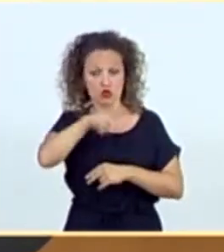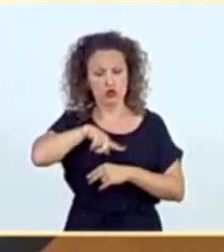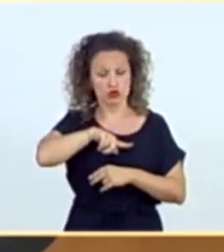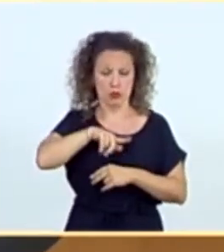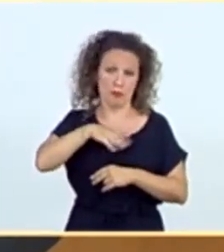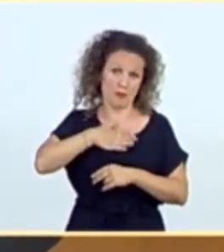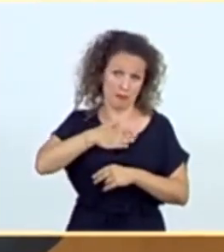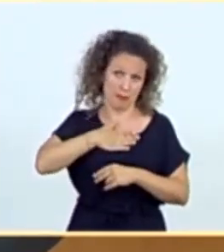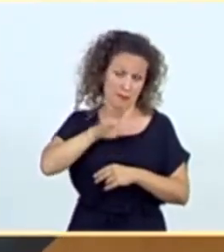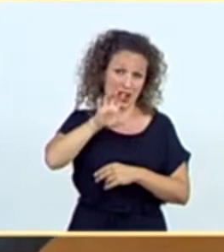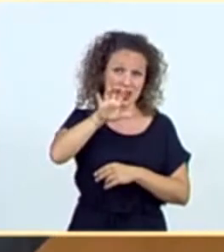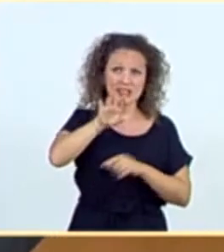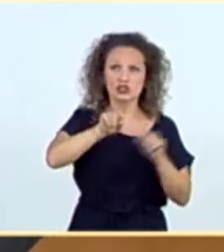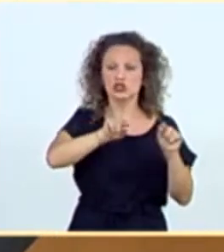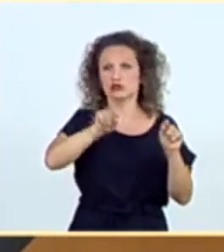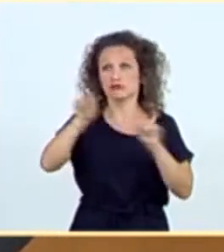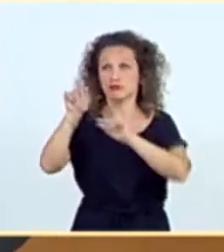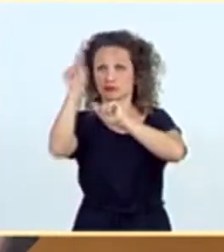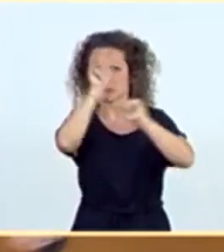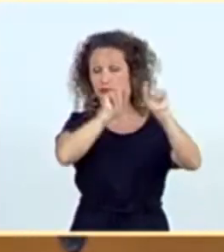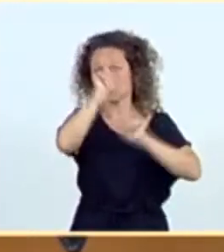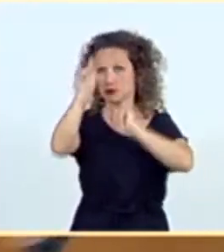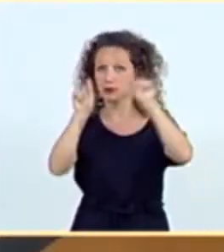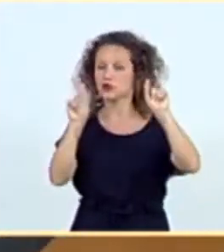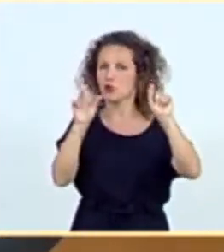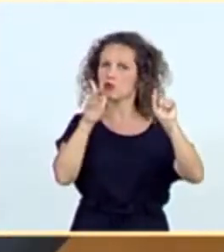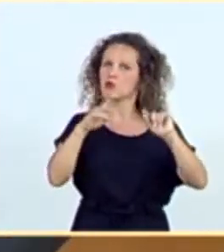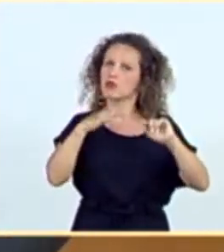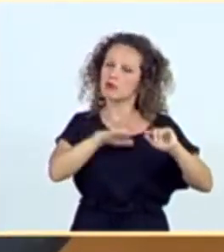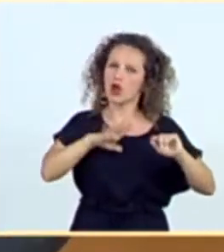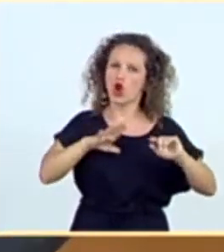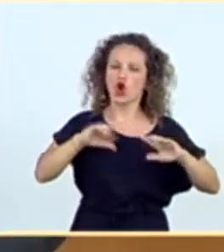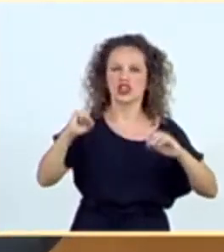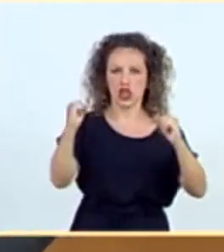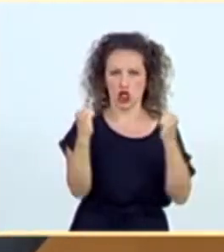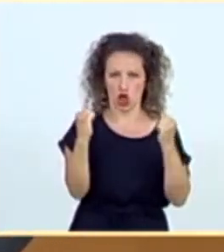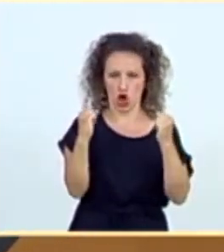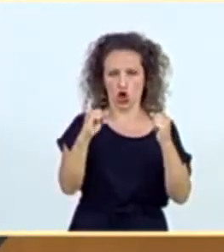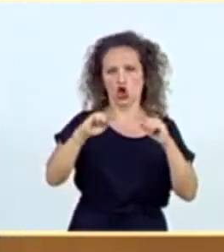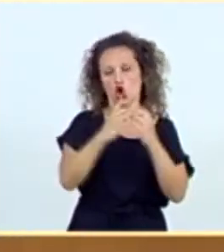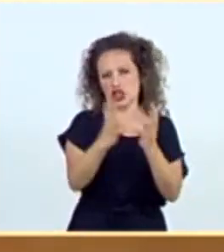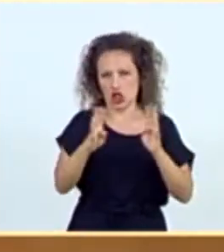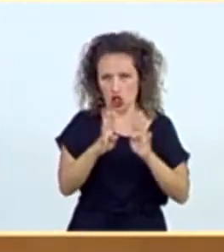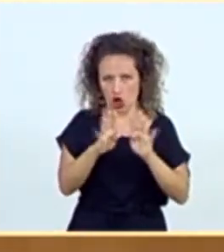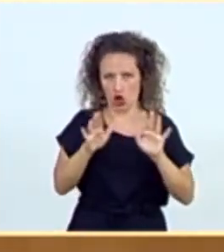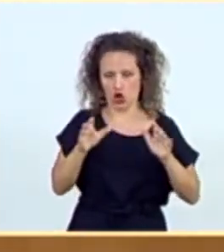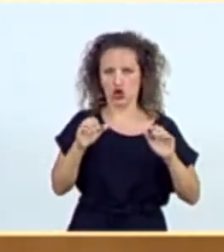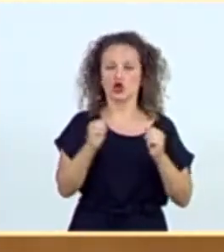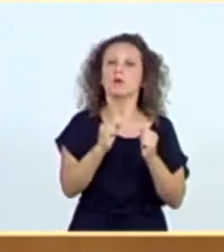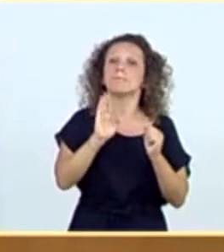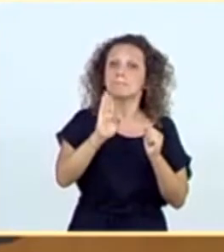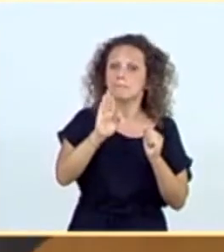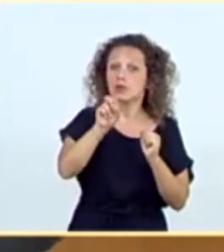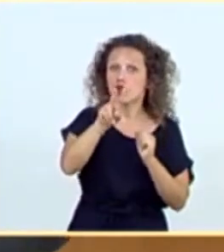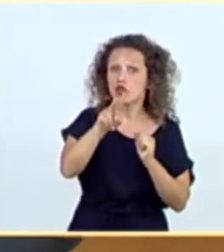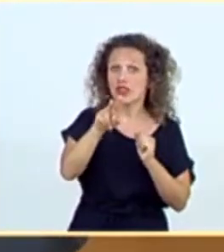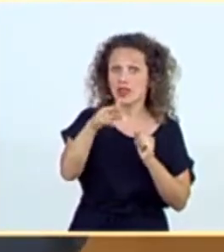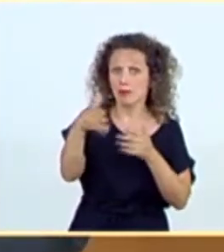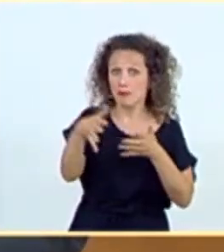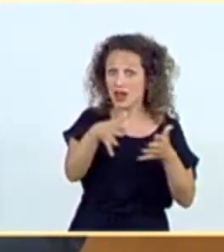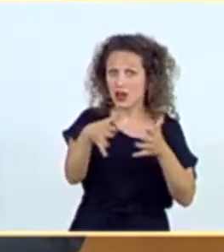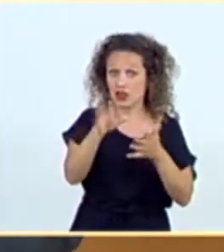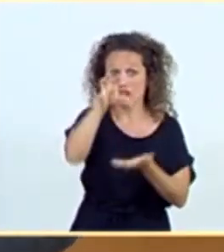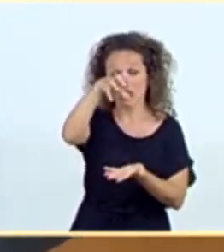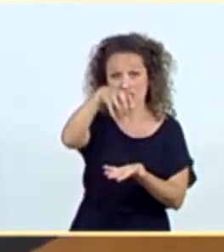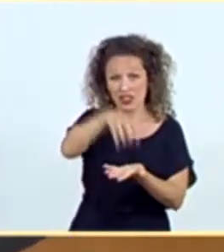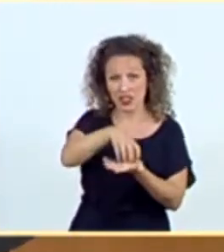sostenida y estábamos todavía en fase de contención. El 11 de marzo fue cuando la Organización Mundial de la Salud decretó la pandemia a nivel global. Y el 12 de marzo, el